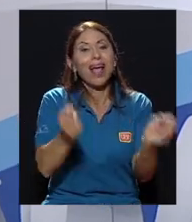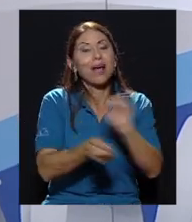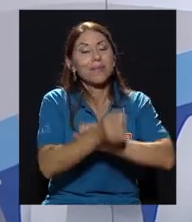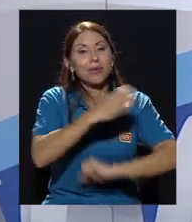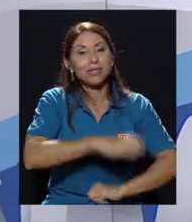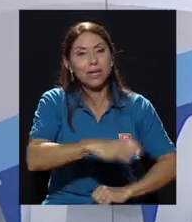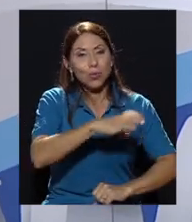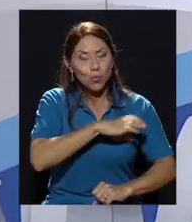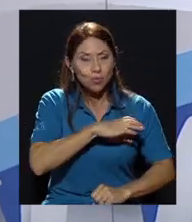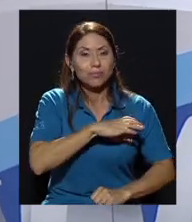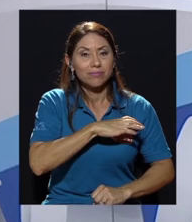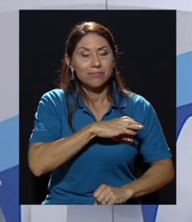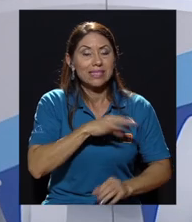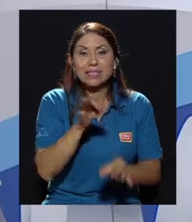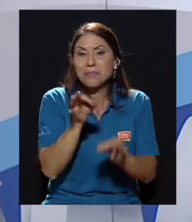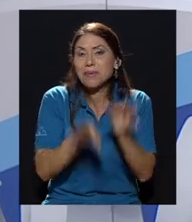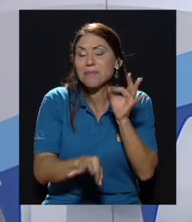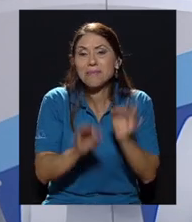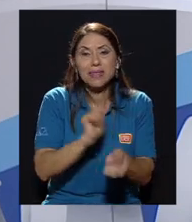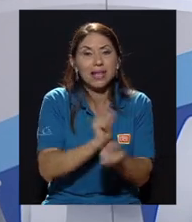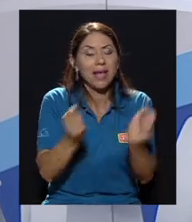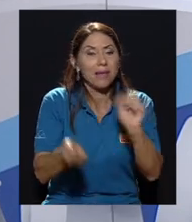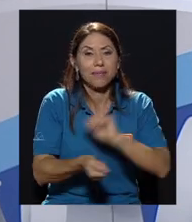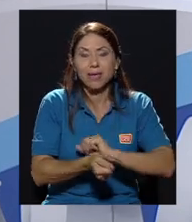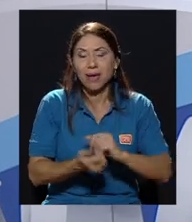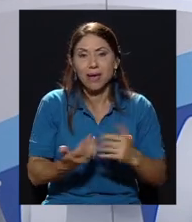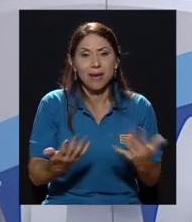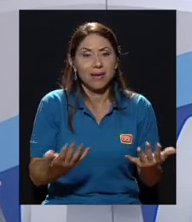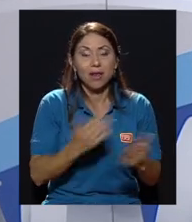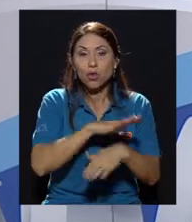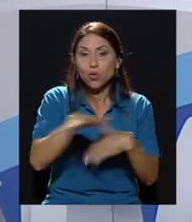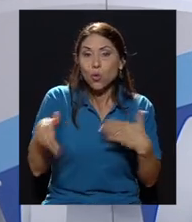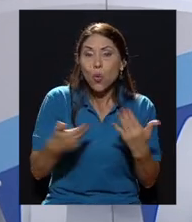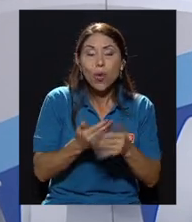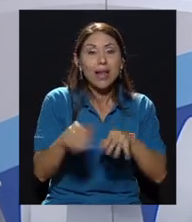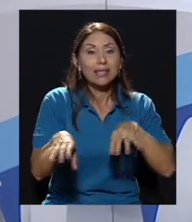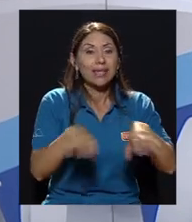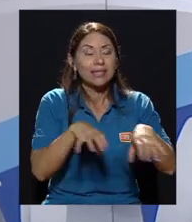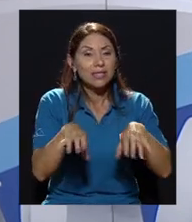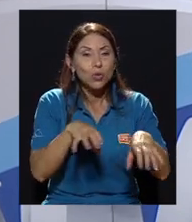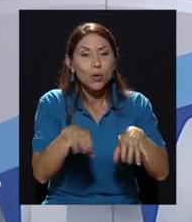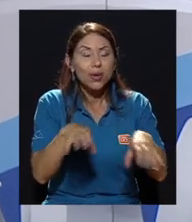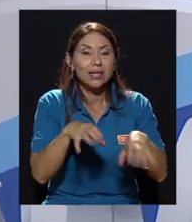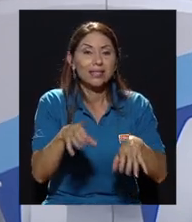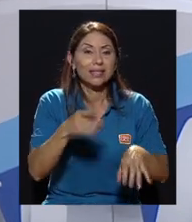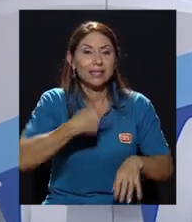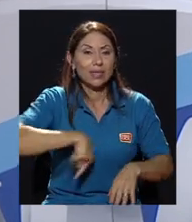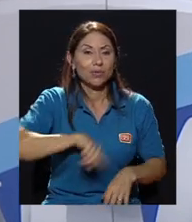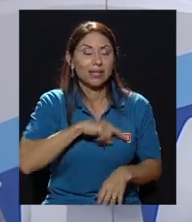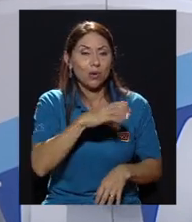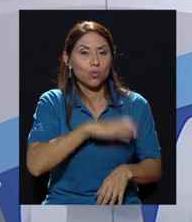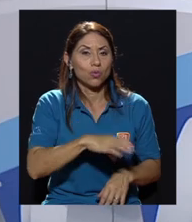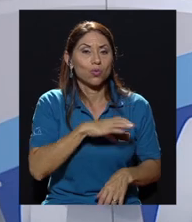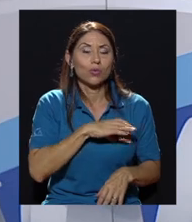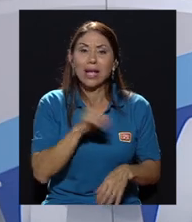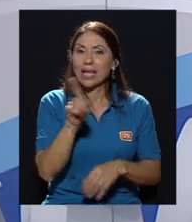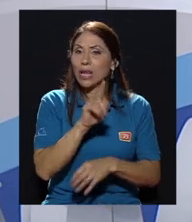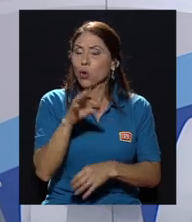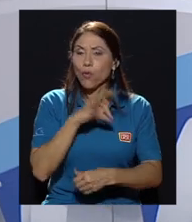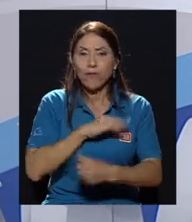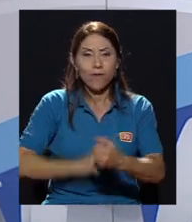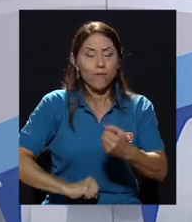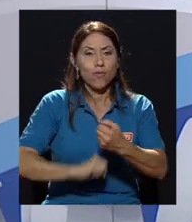Cambiar nuestra conducta. Es simplemente cambiar todas aquellas acciones de nuestra conducta que